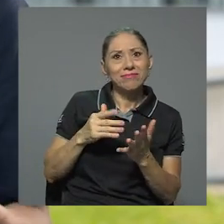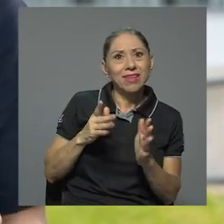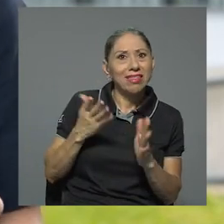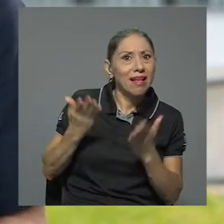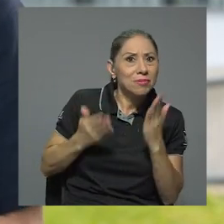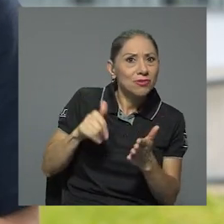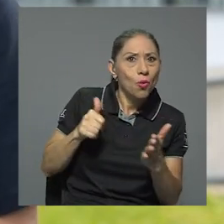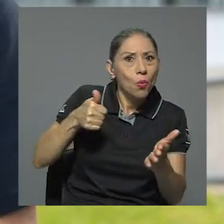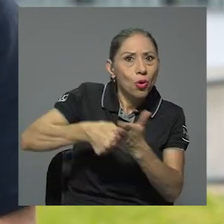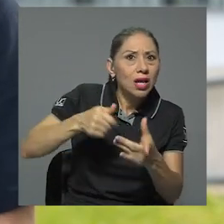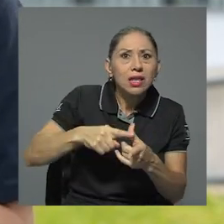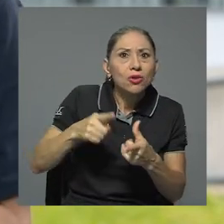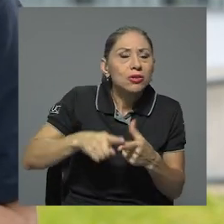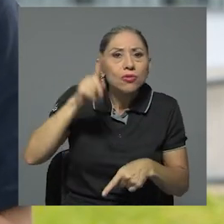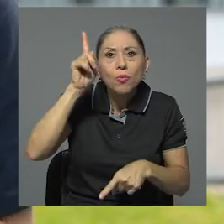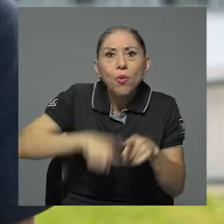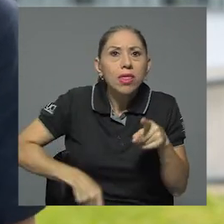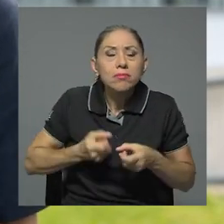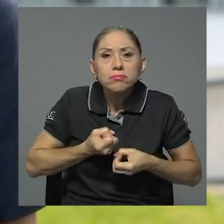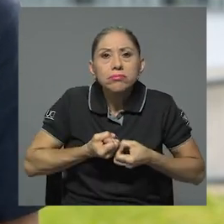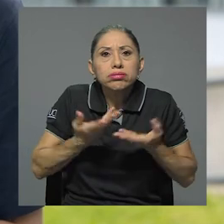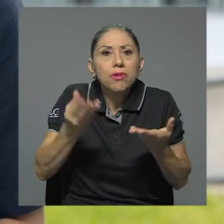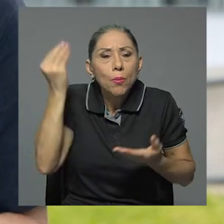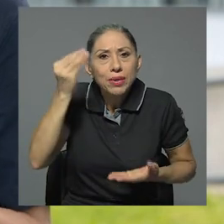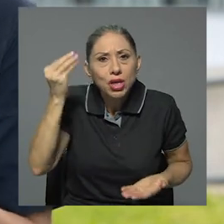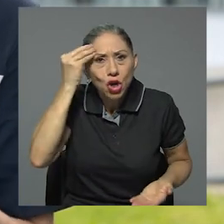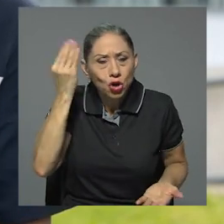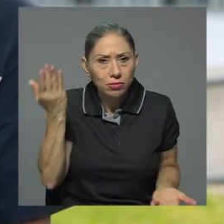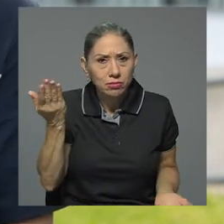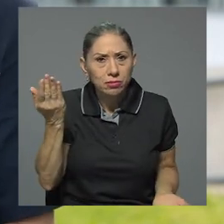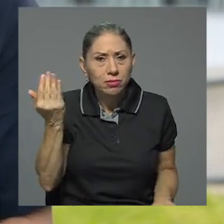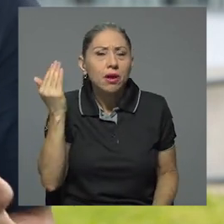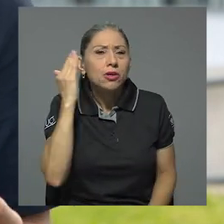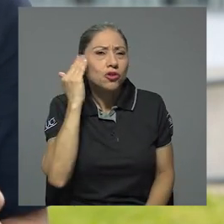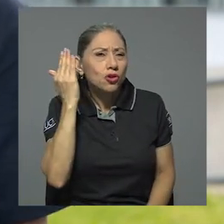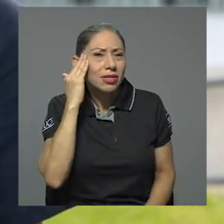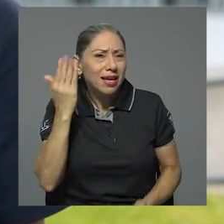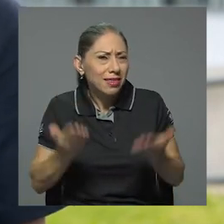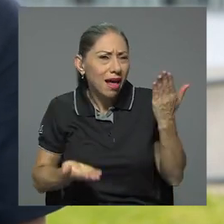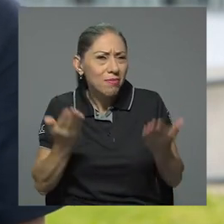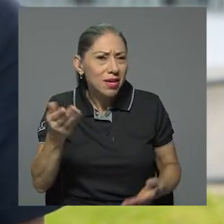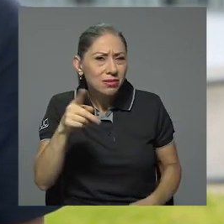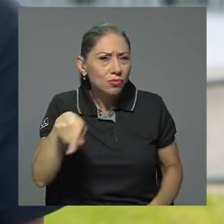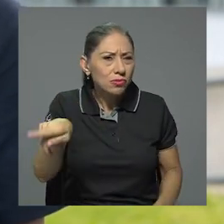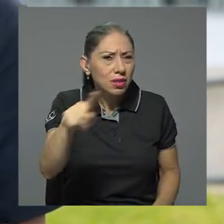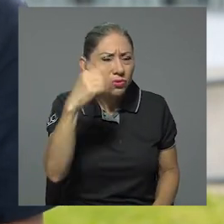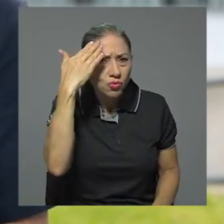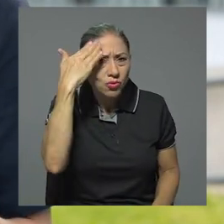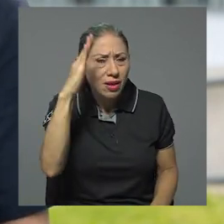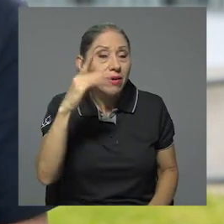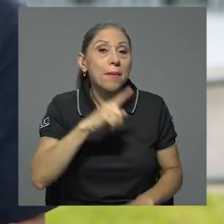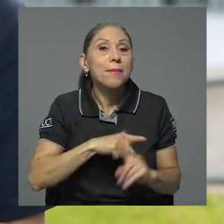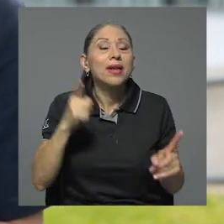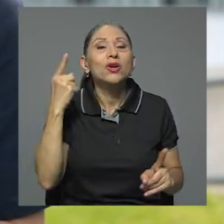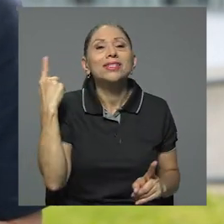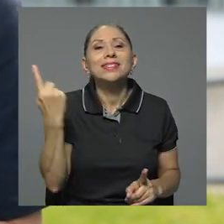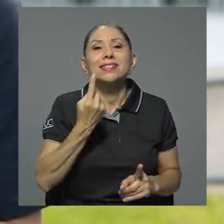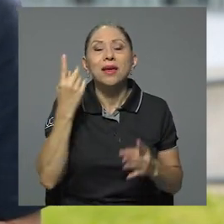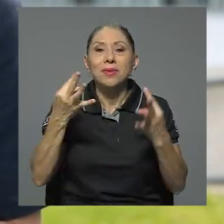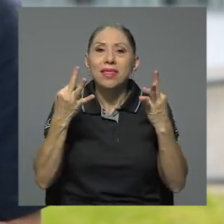Sin alzar su voz, sin dar la opinión. Yo sé que tal vez pueda ser desconocido, pero siempre se debe intentar